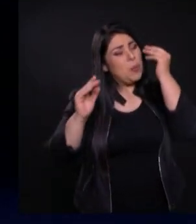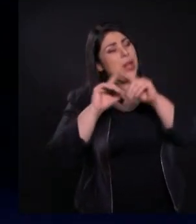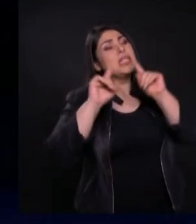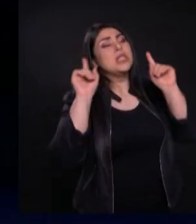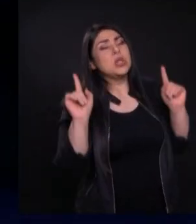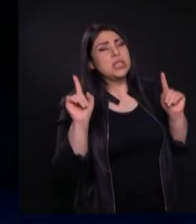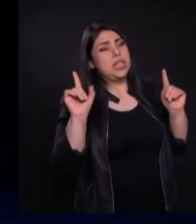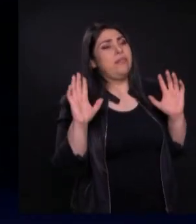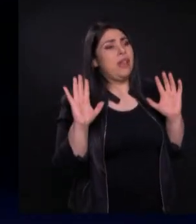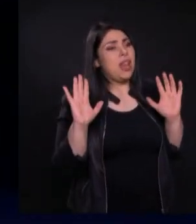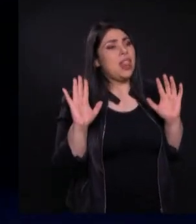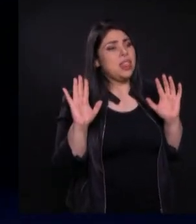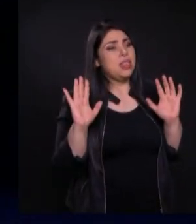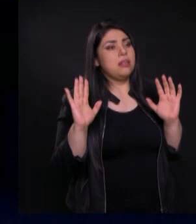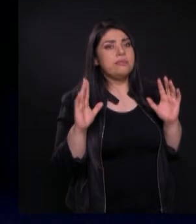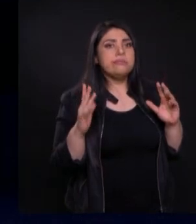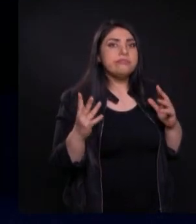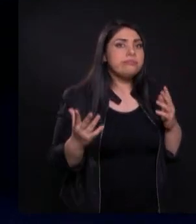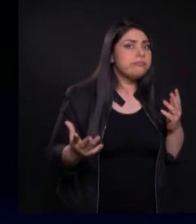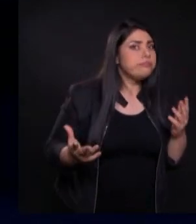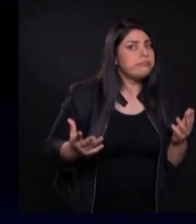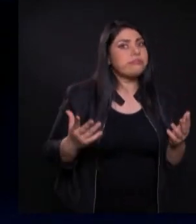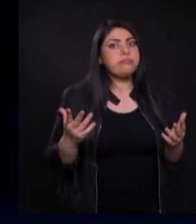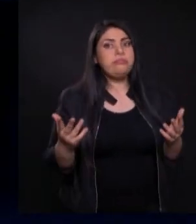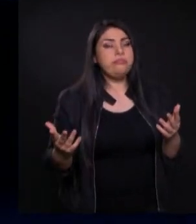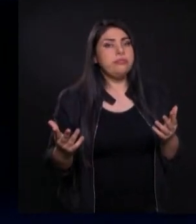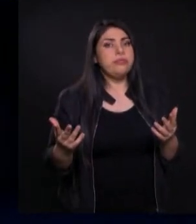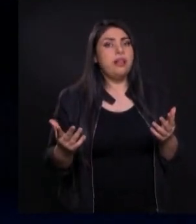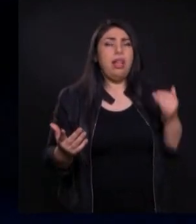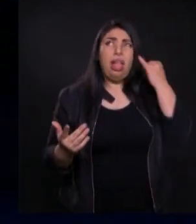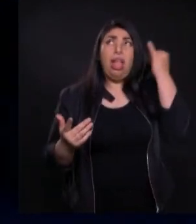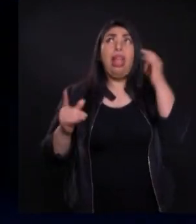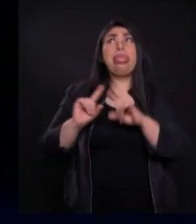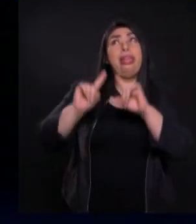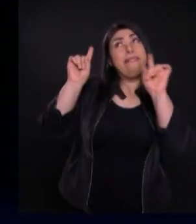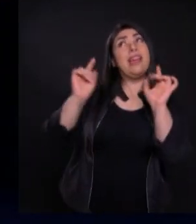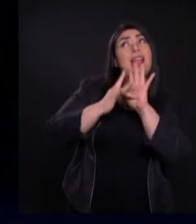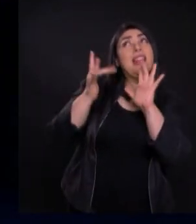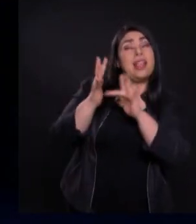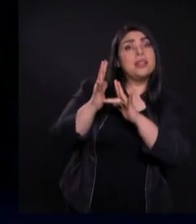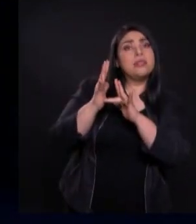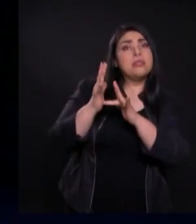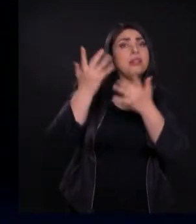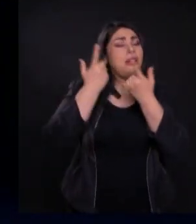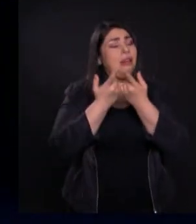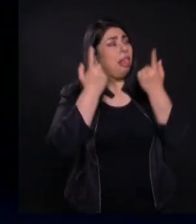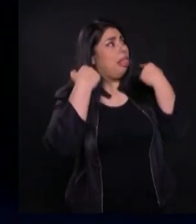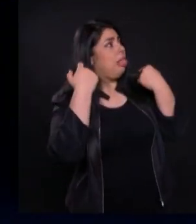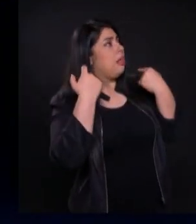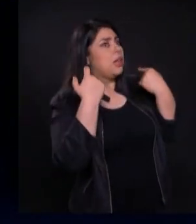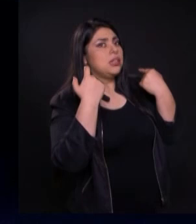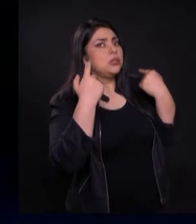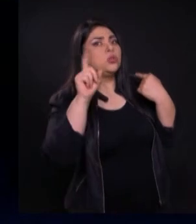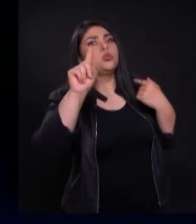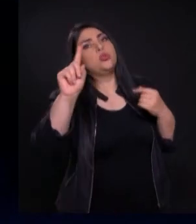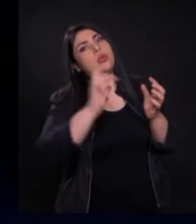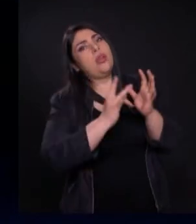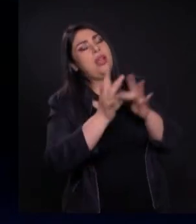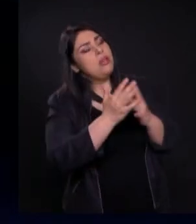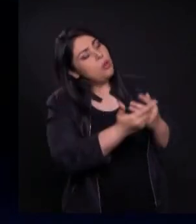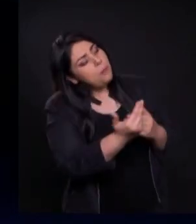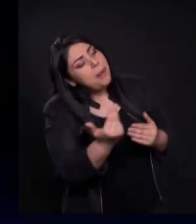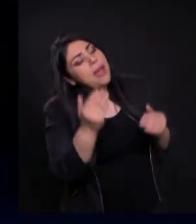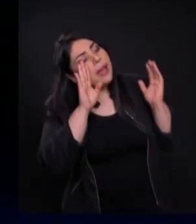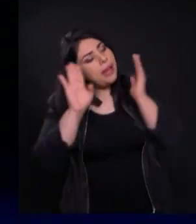opiniones Tenemos nuestras fabulosas ideas Y queremos desenfocarnos de aquello Que Jesús quiere que nosotros